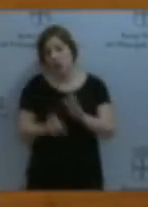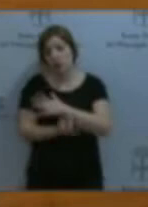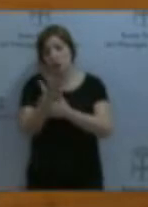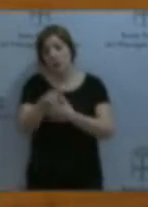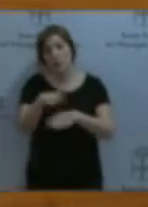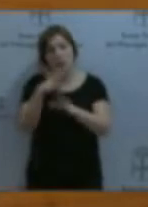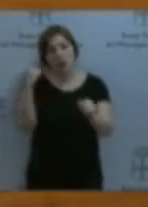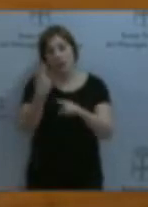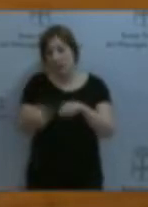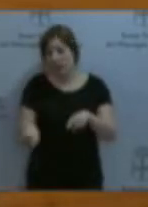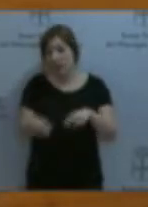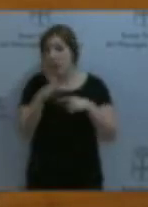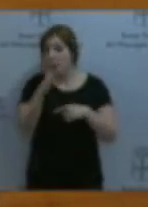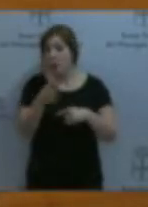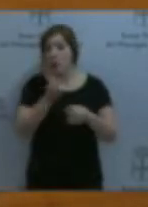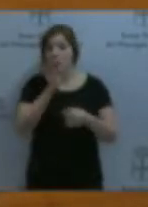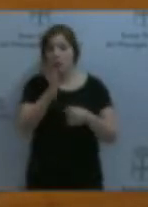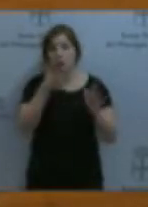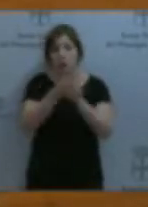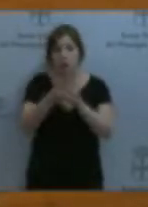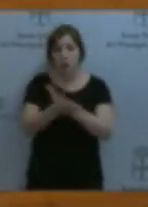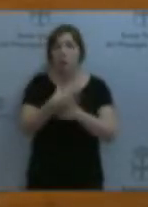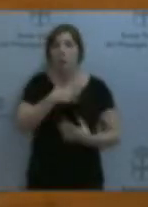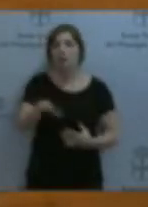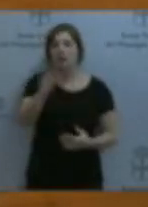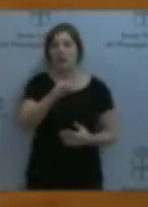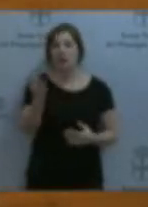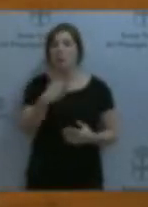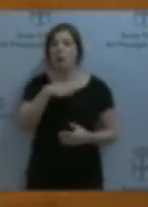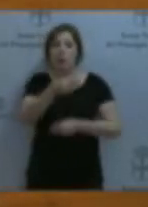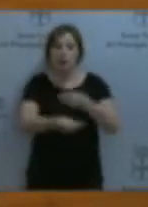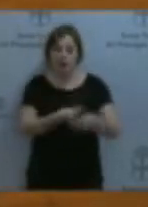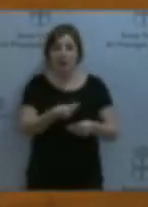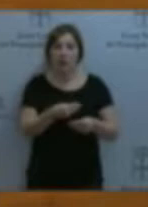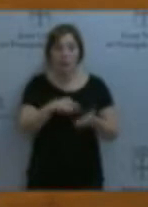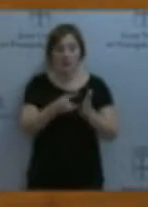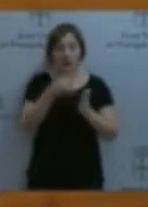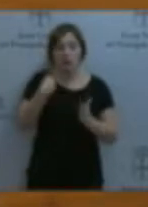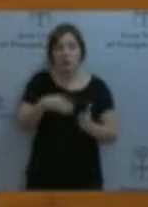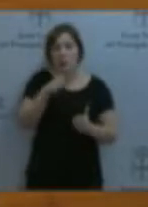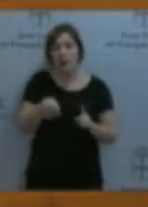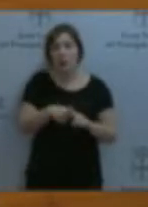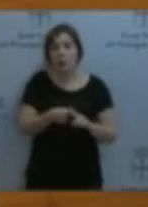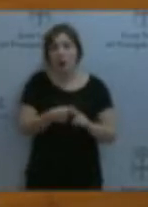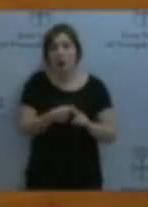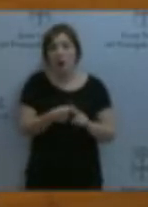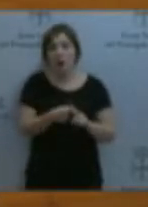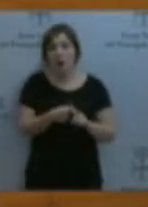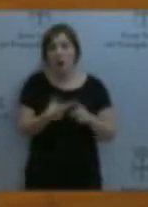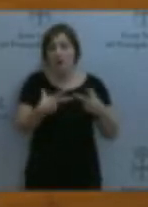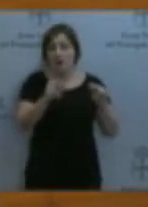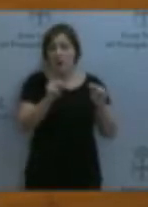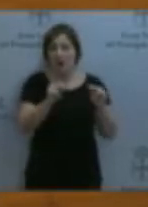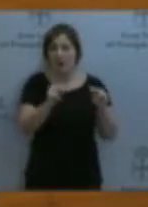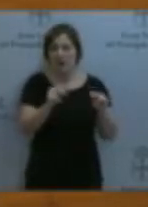diferentes. Porque en su exposición de motivos se puede entender que se podría utilizar el mismo método para erradicar la drosofila suzuki de los